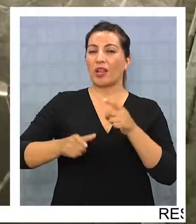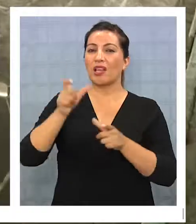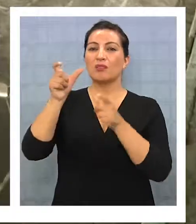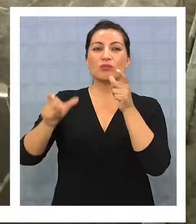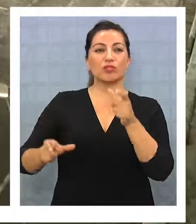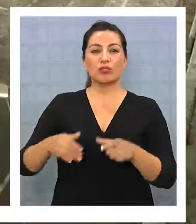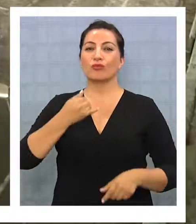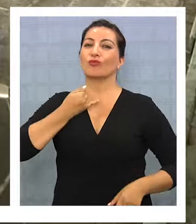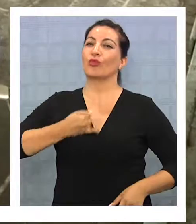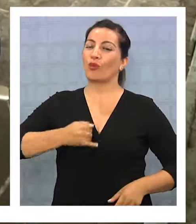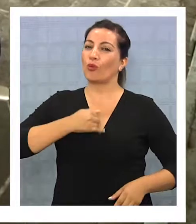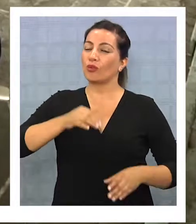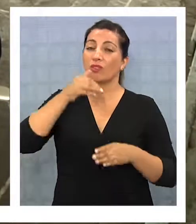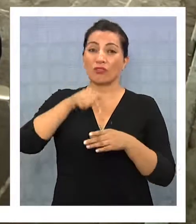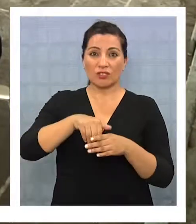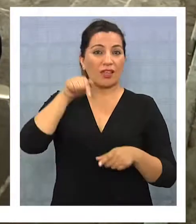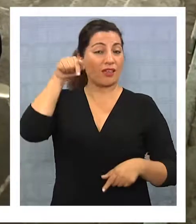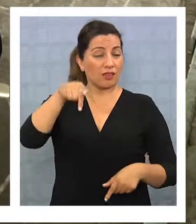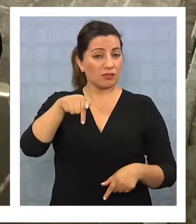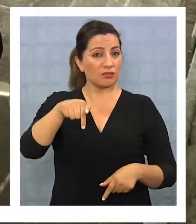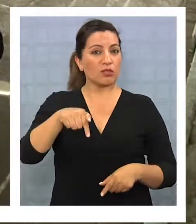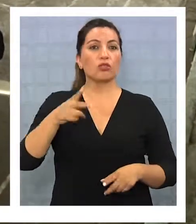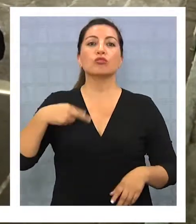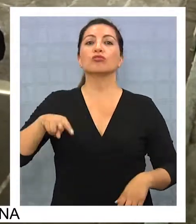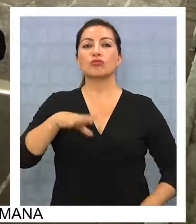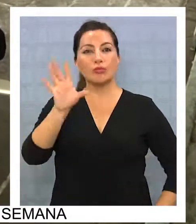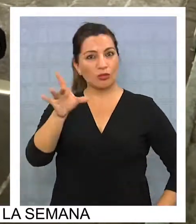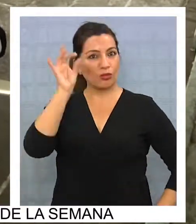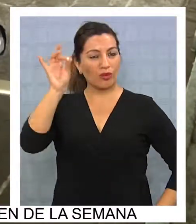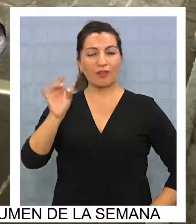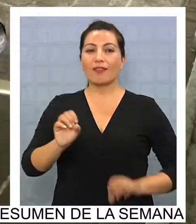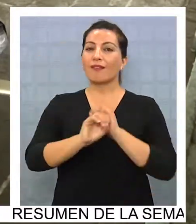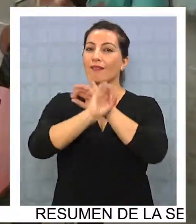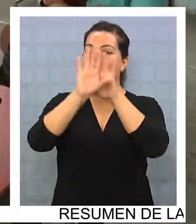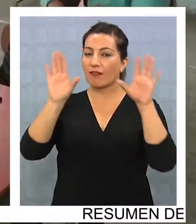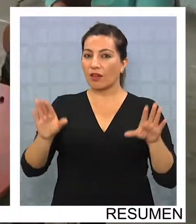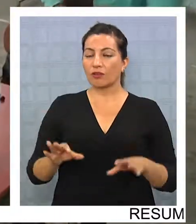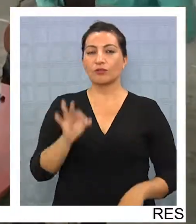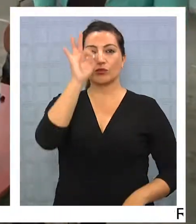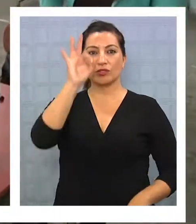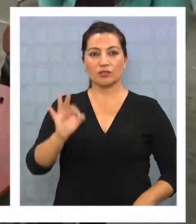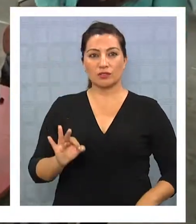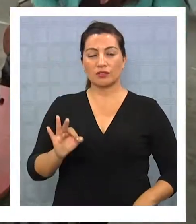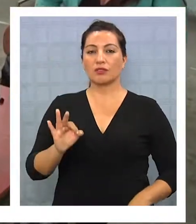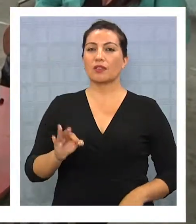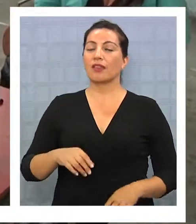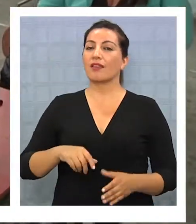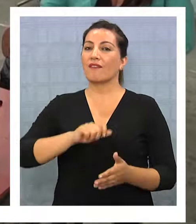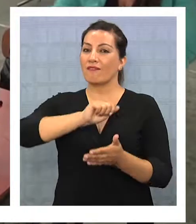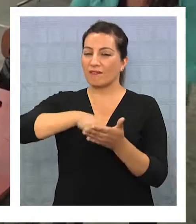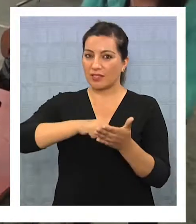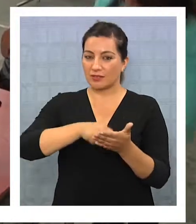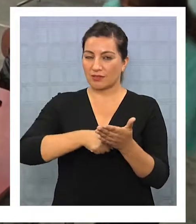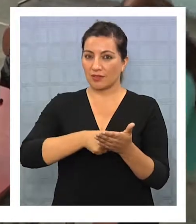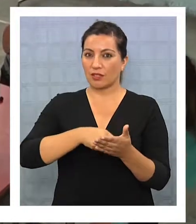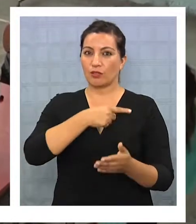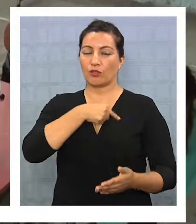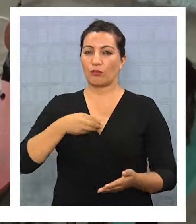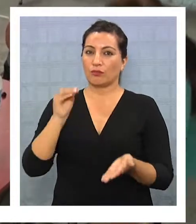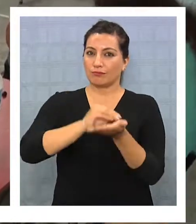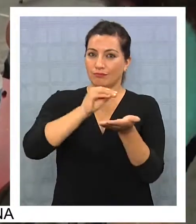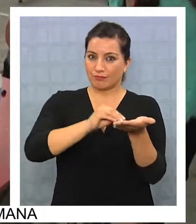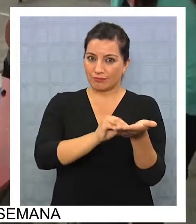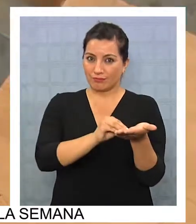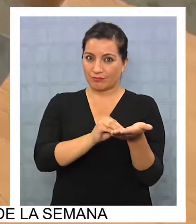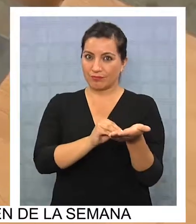el desencanto ha ido ganando espacio. Y hoy por hoy, lo vemos claramente en las preocupantes cifras del refichaje y la inscripción.